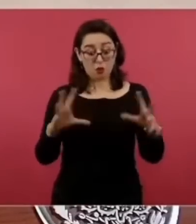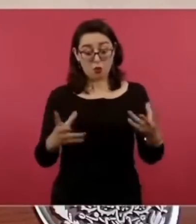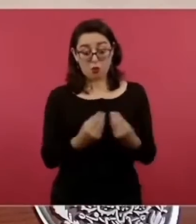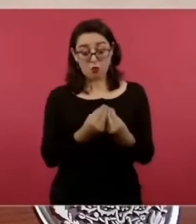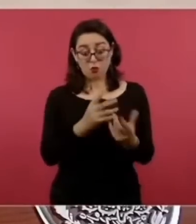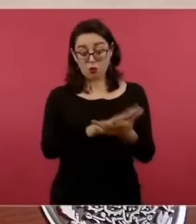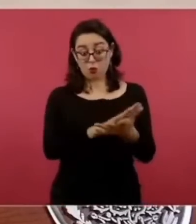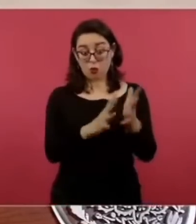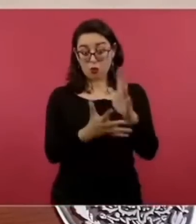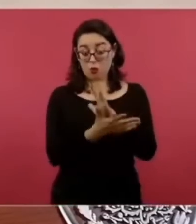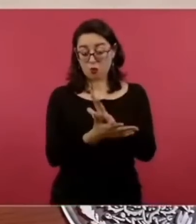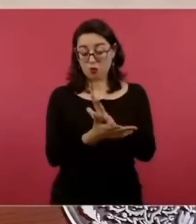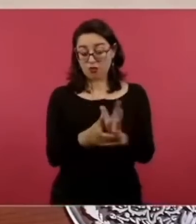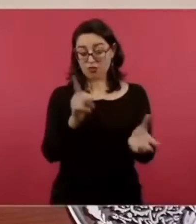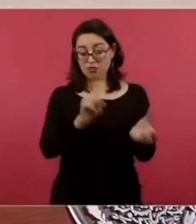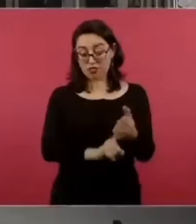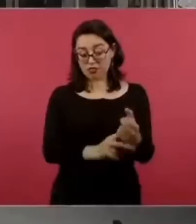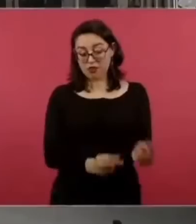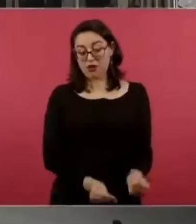nada más que